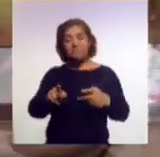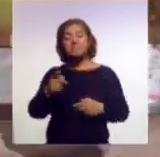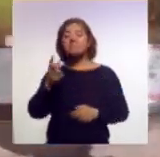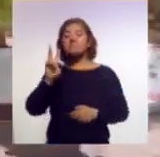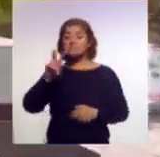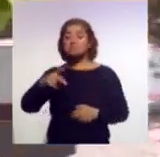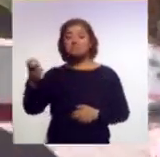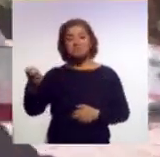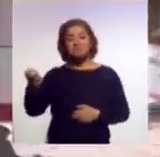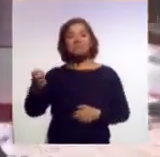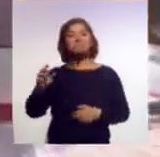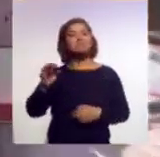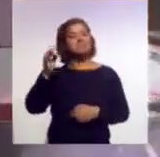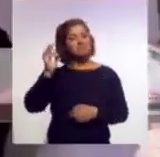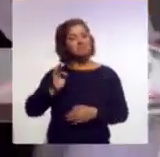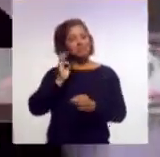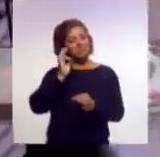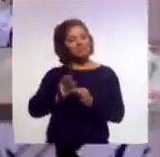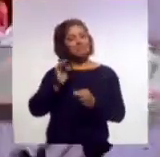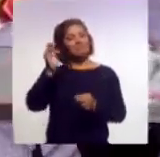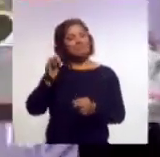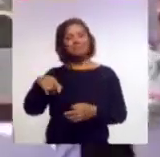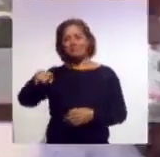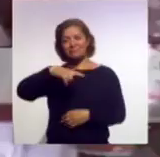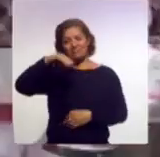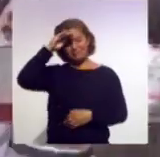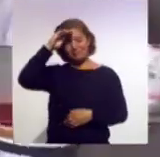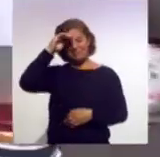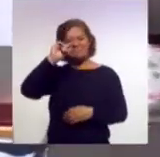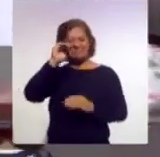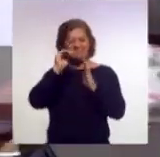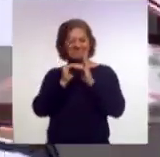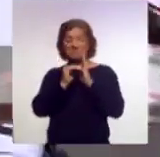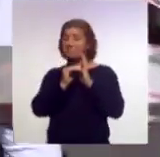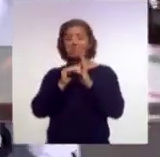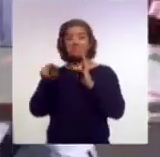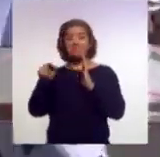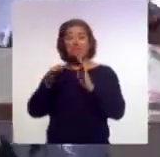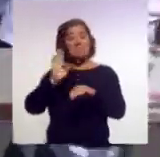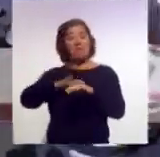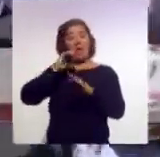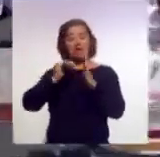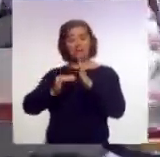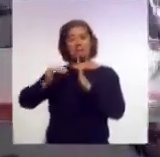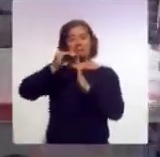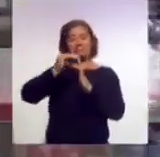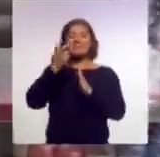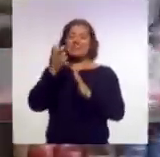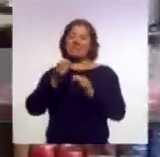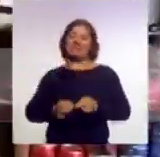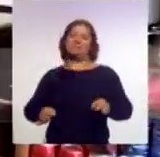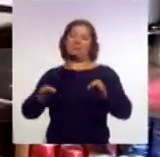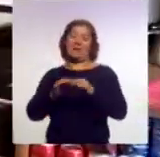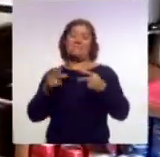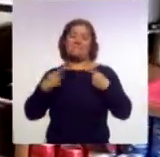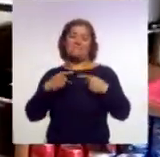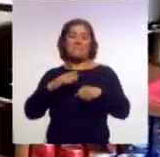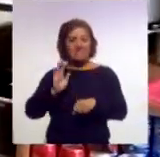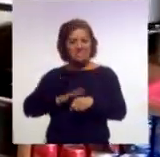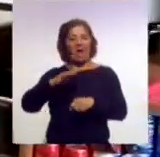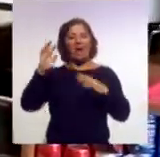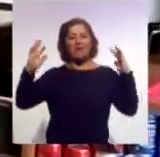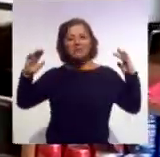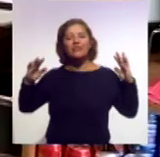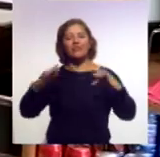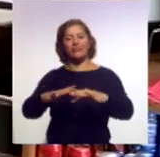cumplió, más, un poquito más del pronóstico inicial se superó y eso pues para nosotros es importante. Decir también como referencia